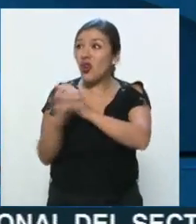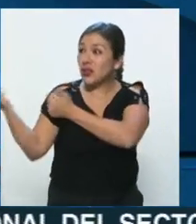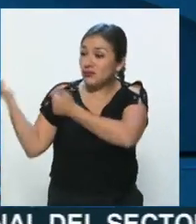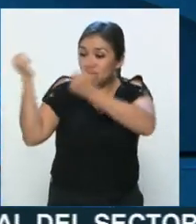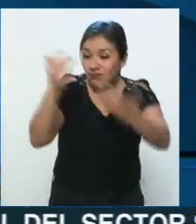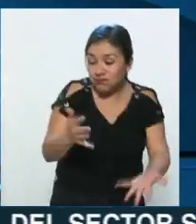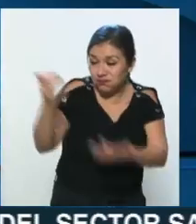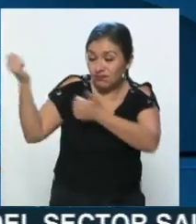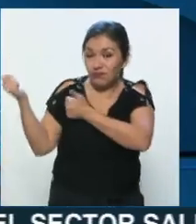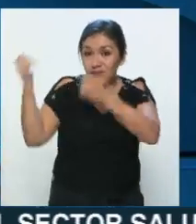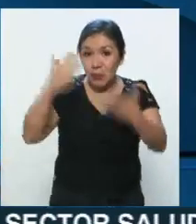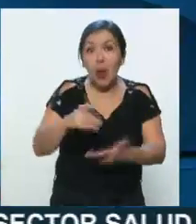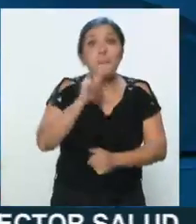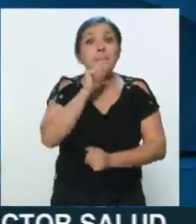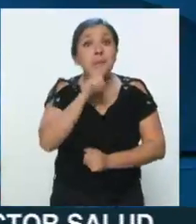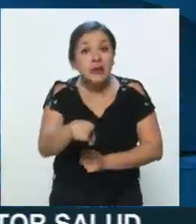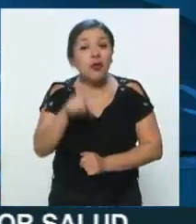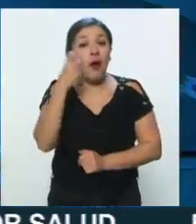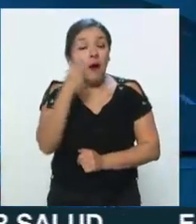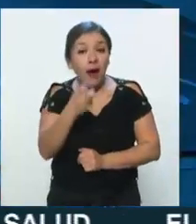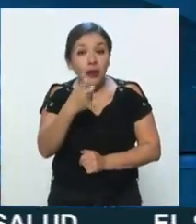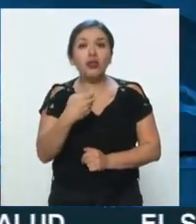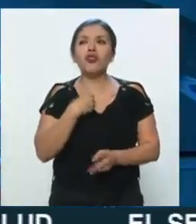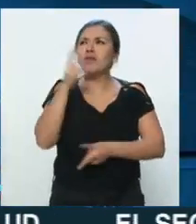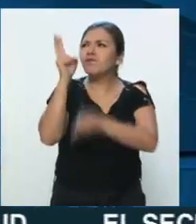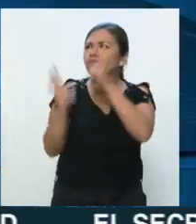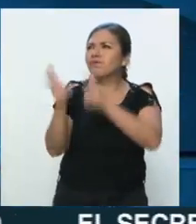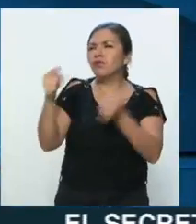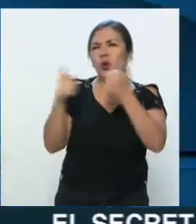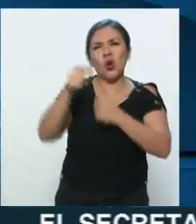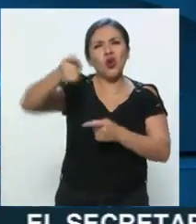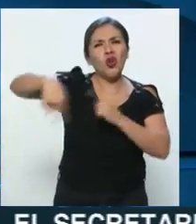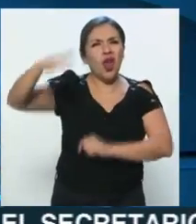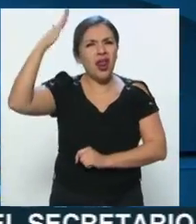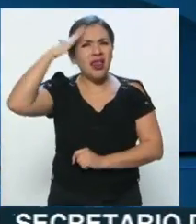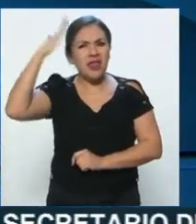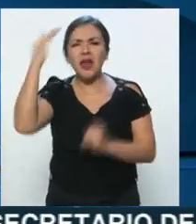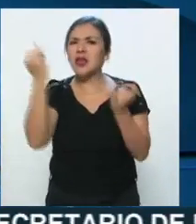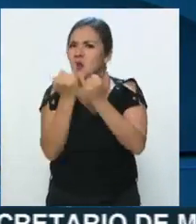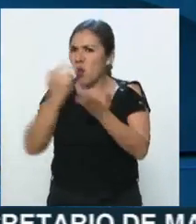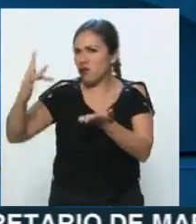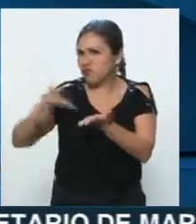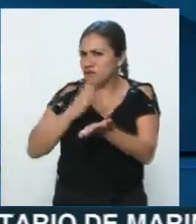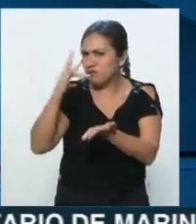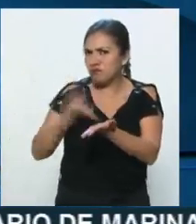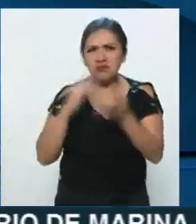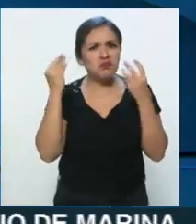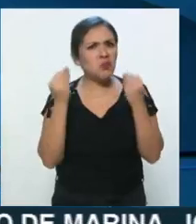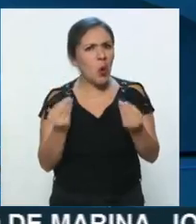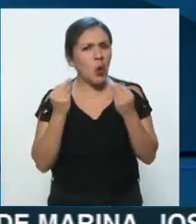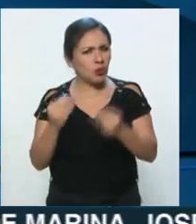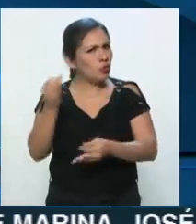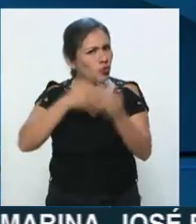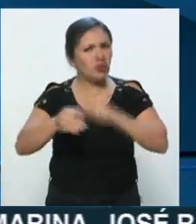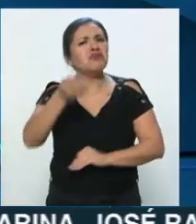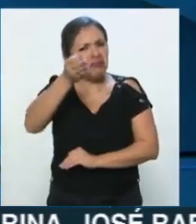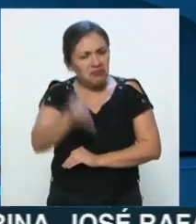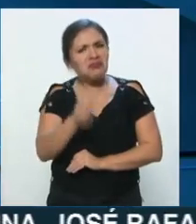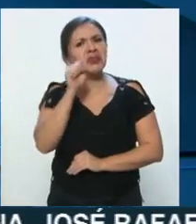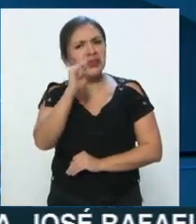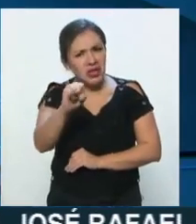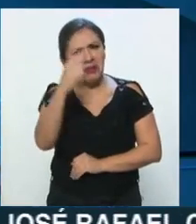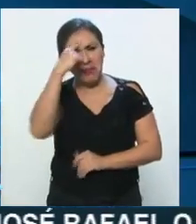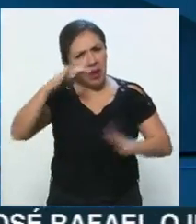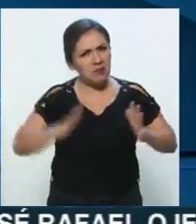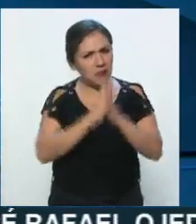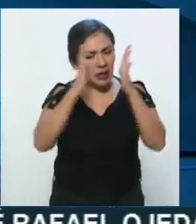y junto con ellos, ya habíamos hablado con los liderazgos, que también han colaborado y todos están muy dispuestos, junto